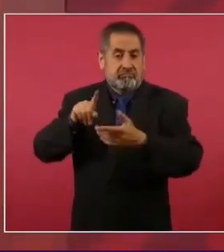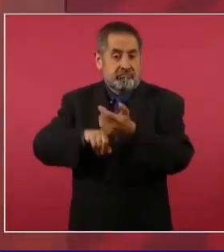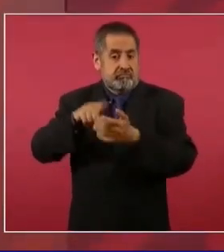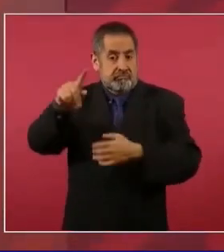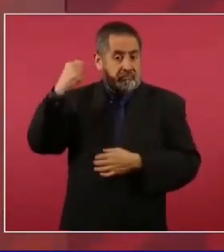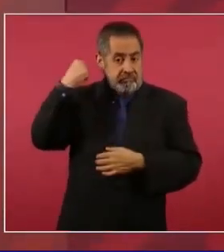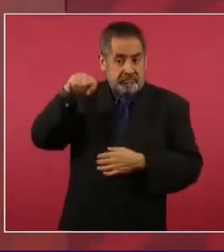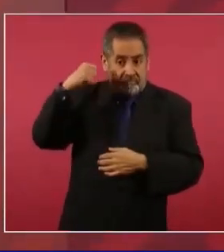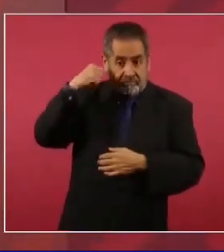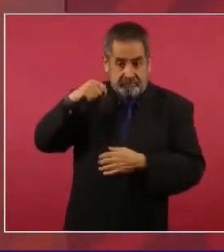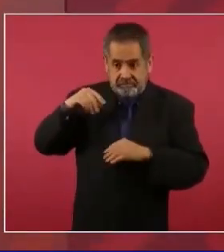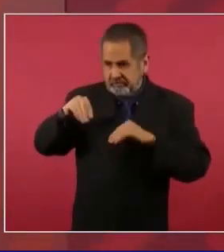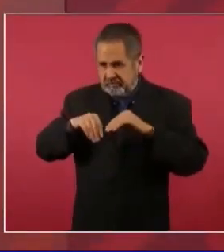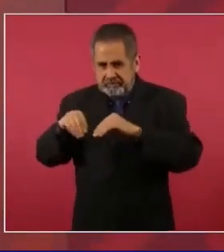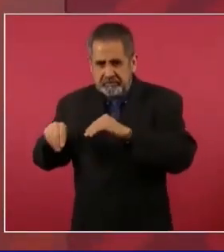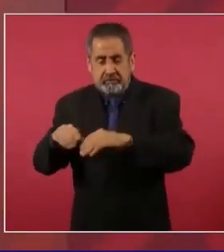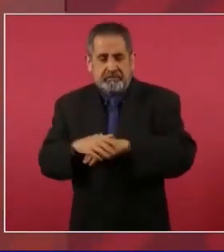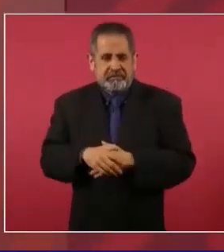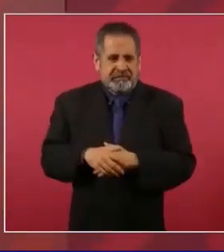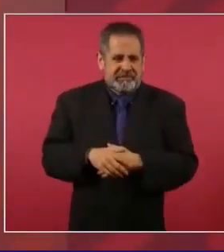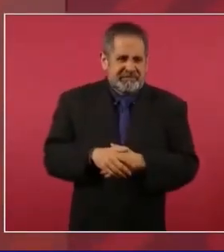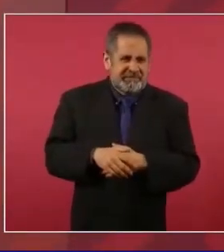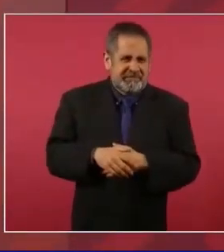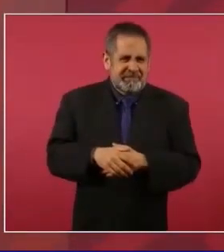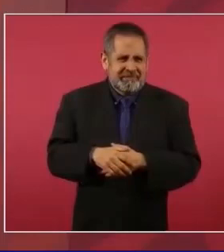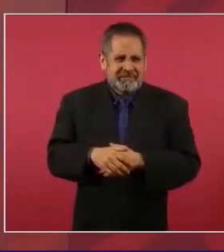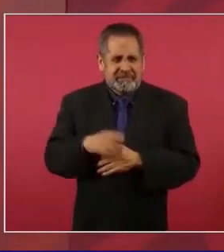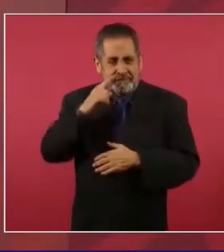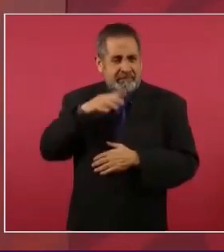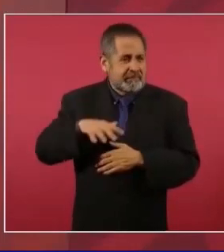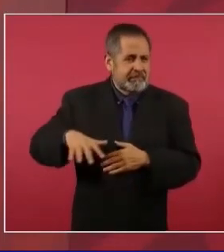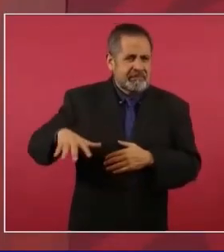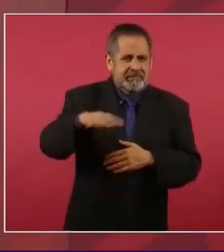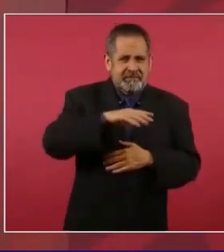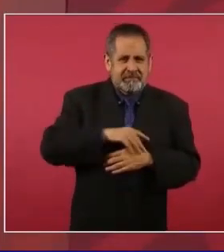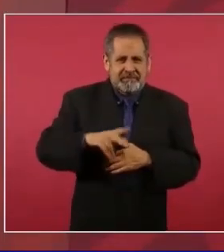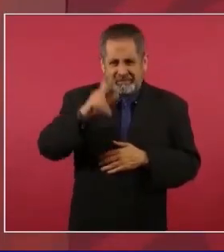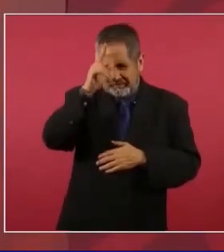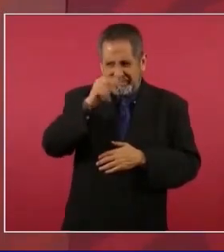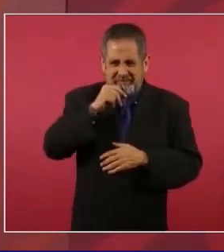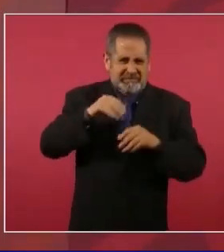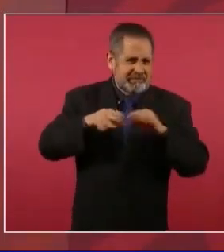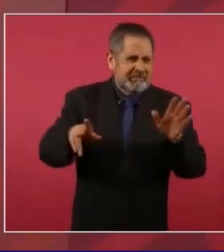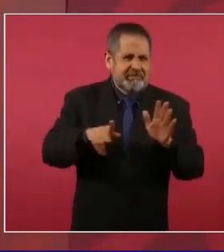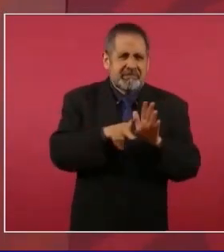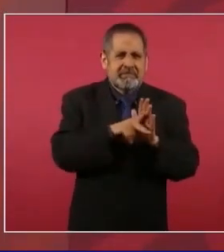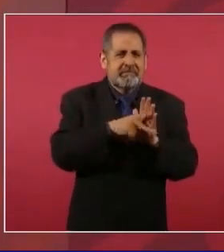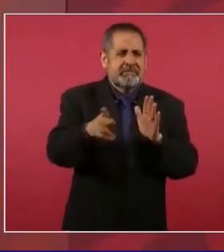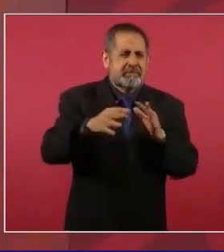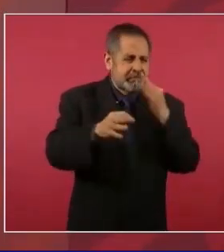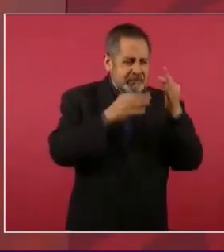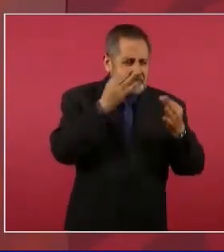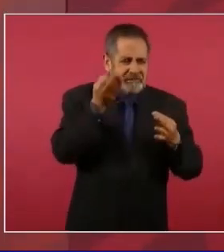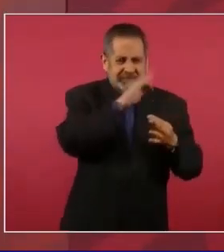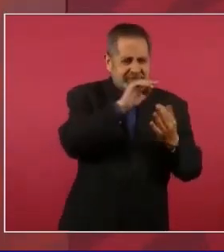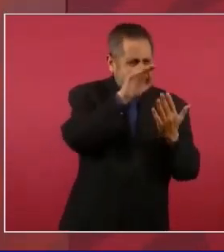amanecía tapizada a Villahermosa, de Pasquines, en contra.